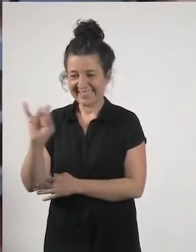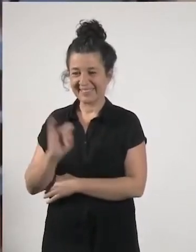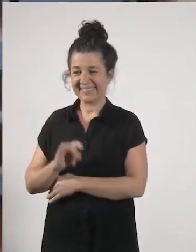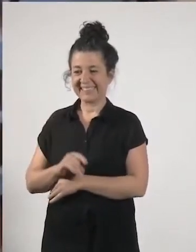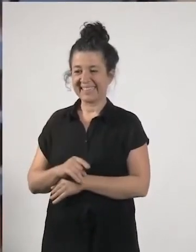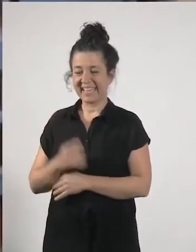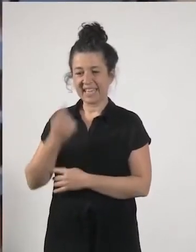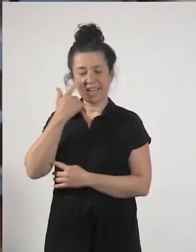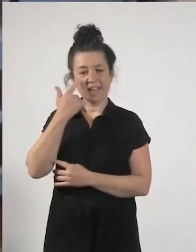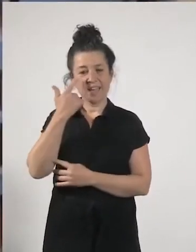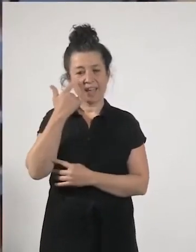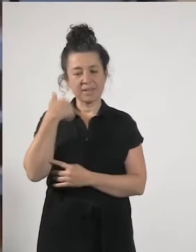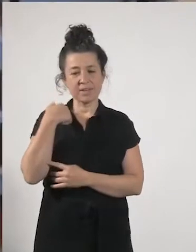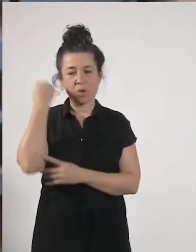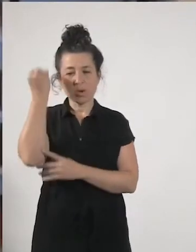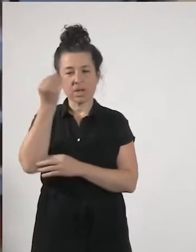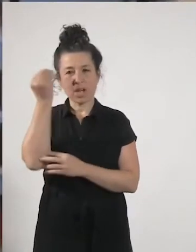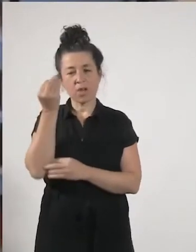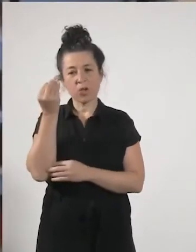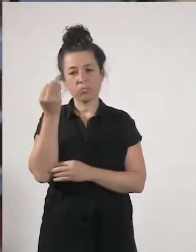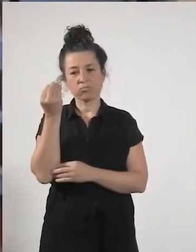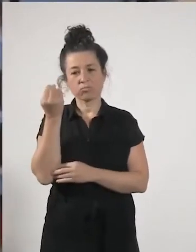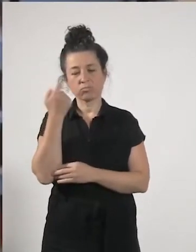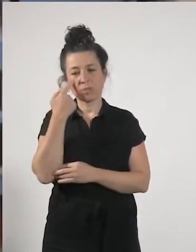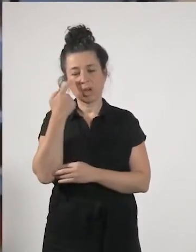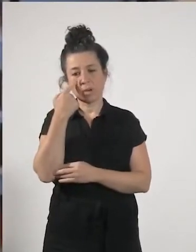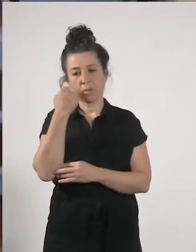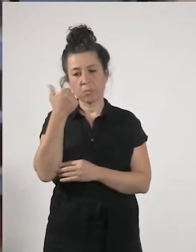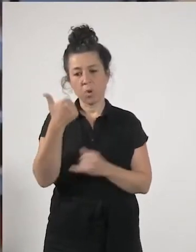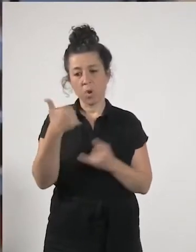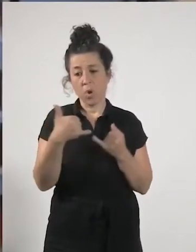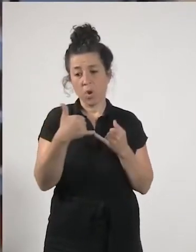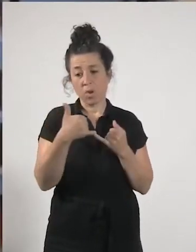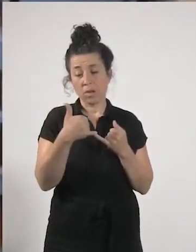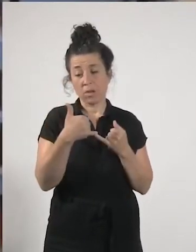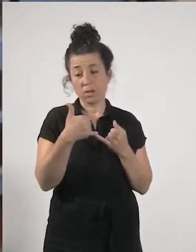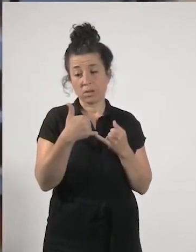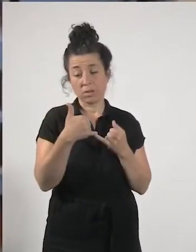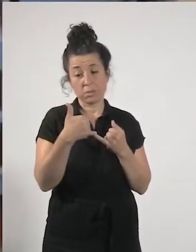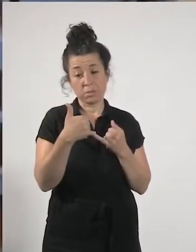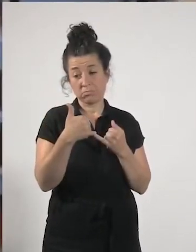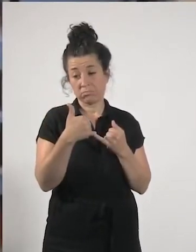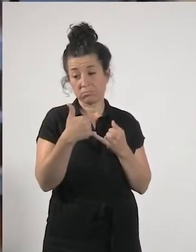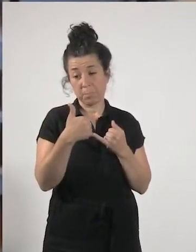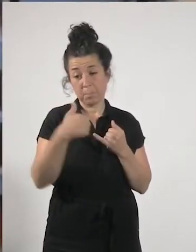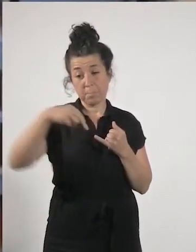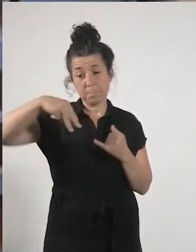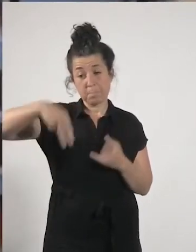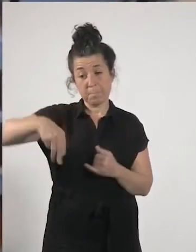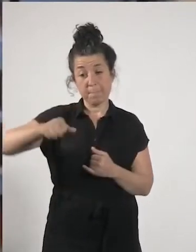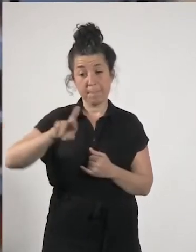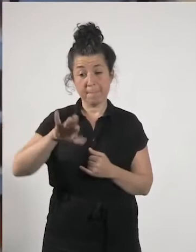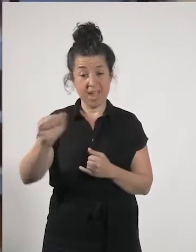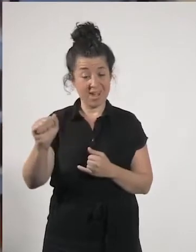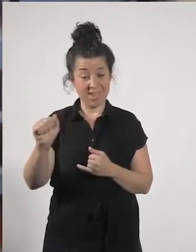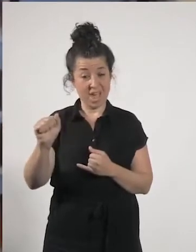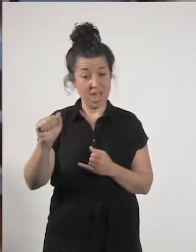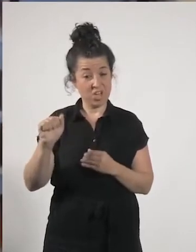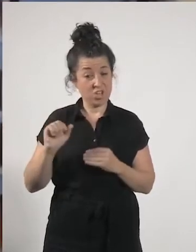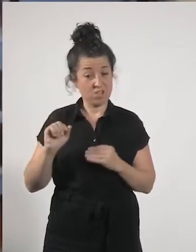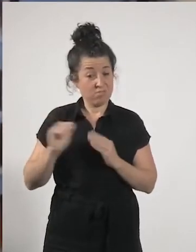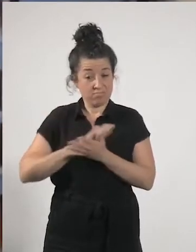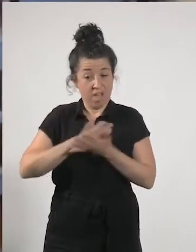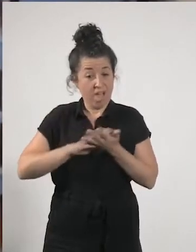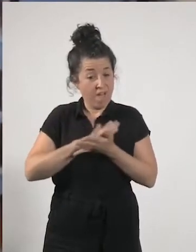yo creo un poco pues en la línea de lo que ha comentado María yo creo que